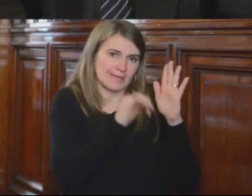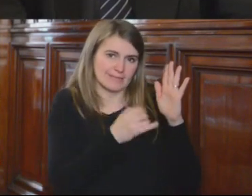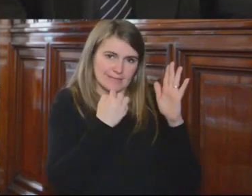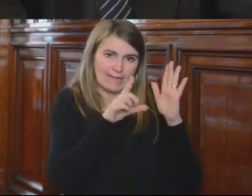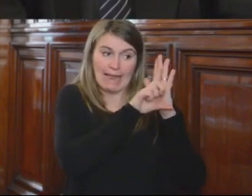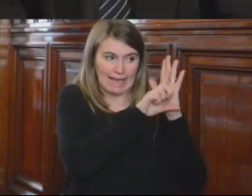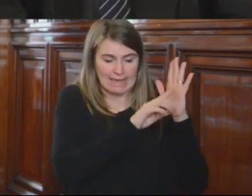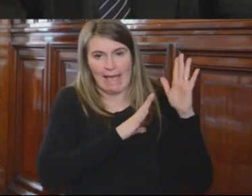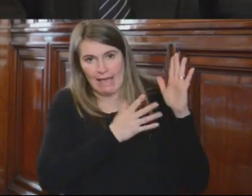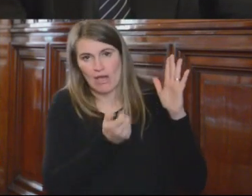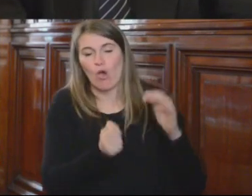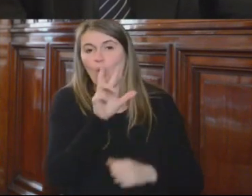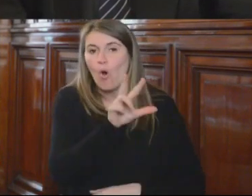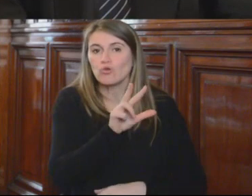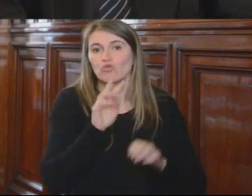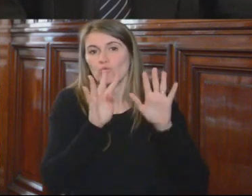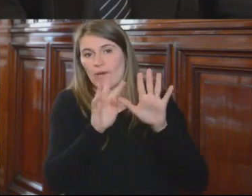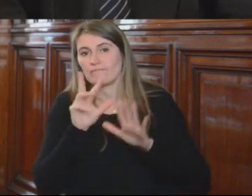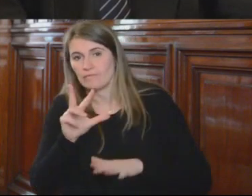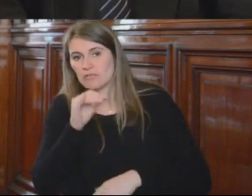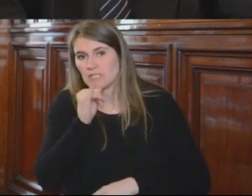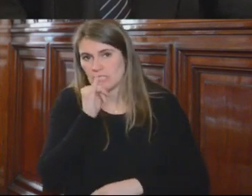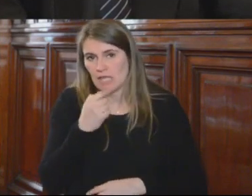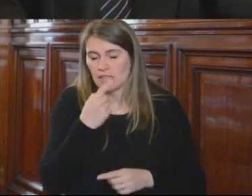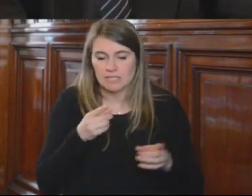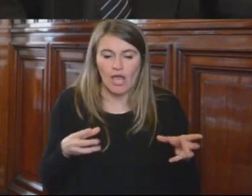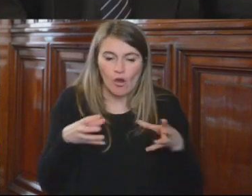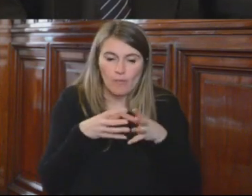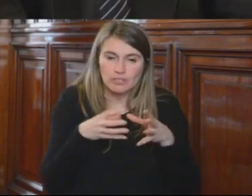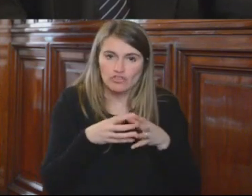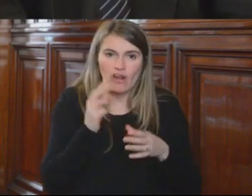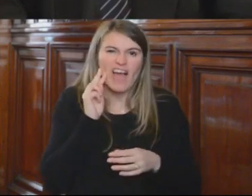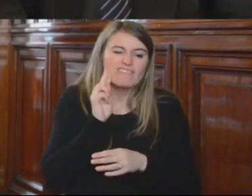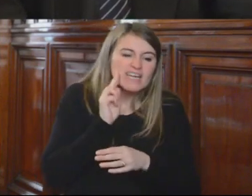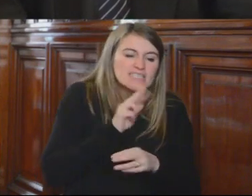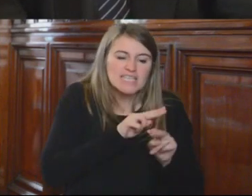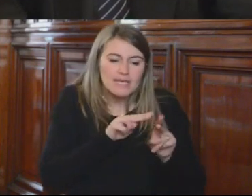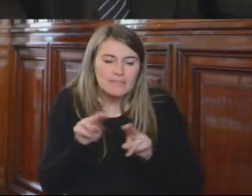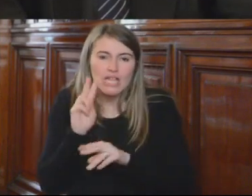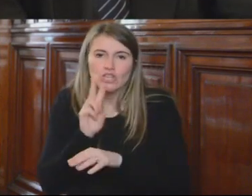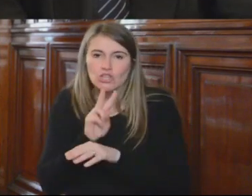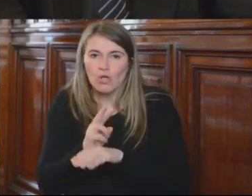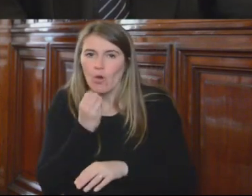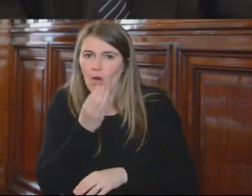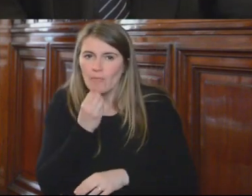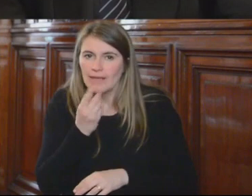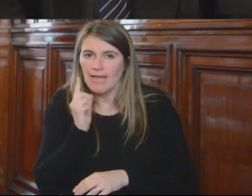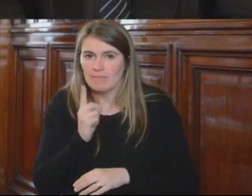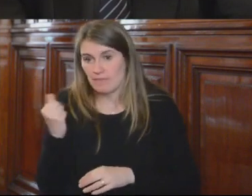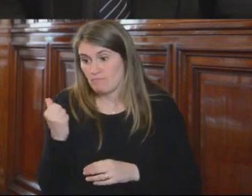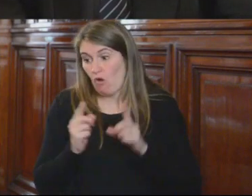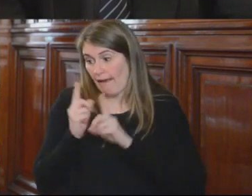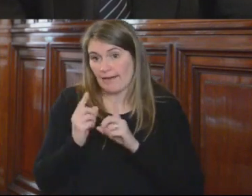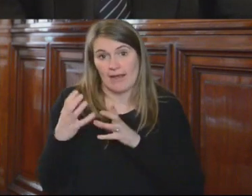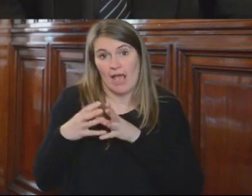caso la Ley 898, que establece una comisión que va a hacer seguimiento a la implementación de la carrera judicial. La carrera